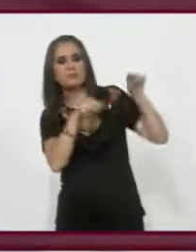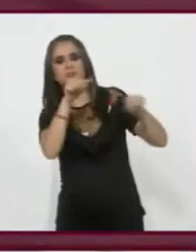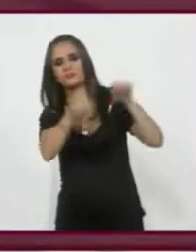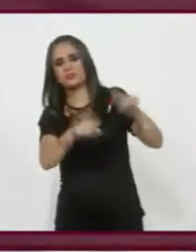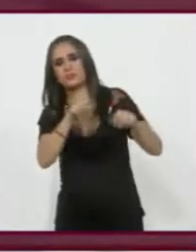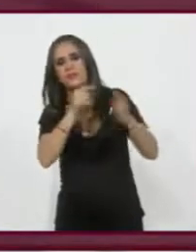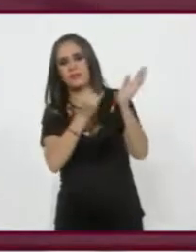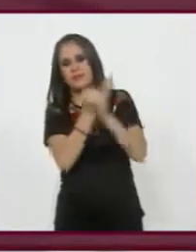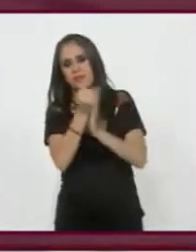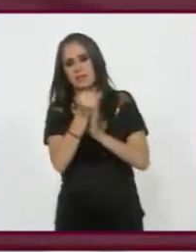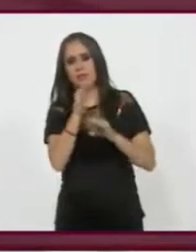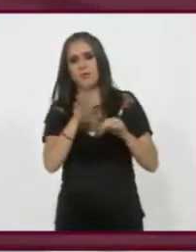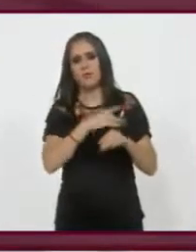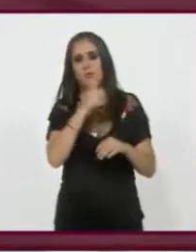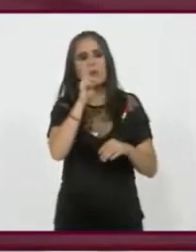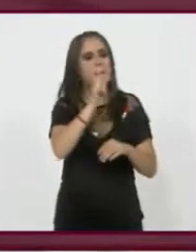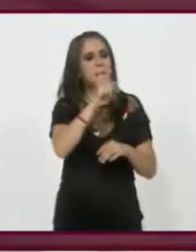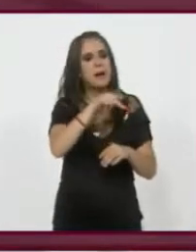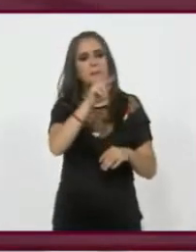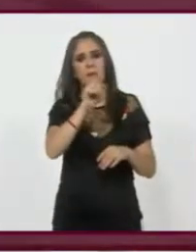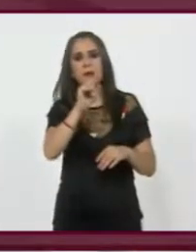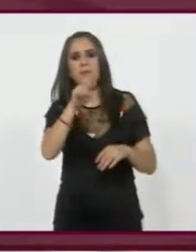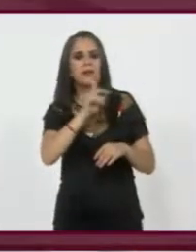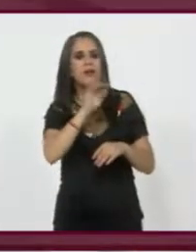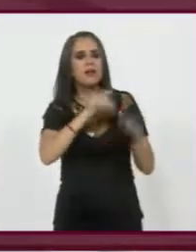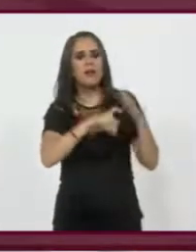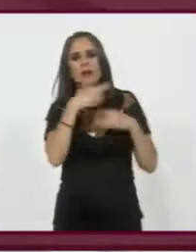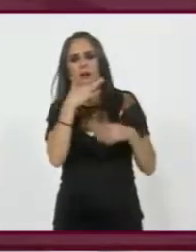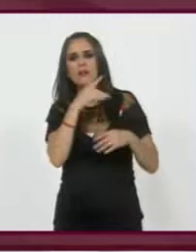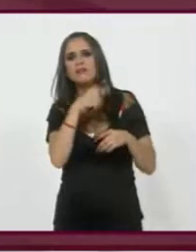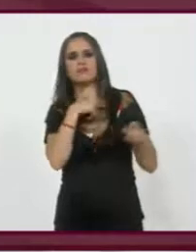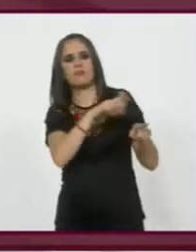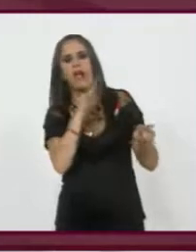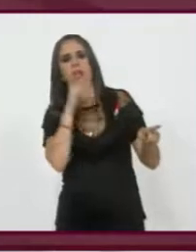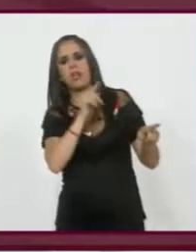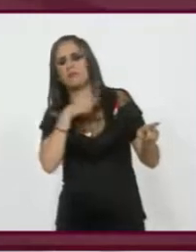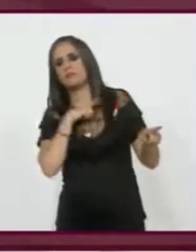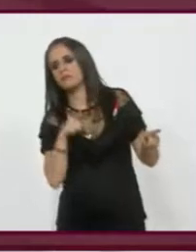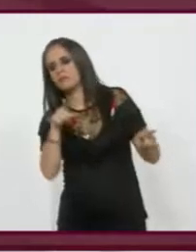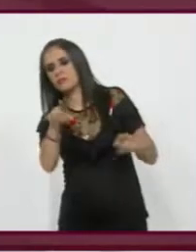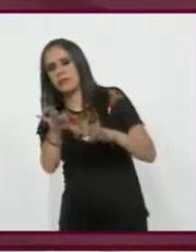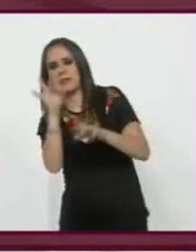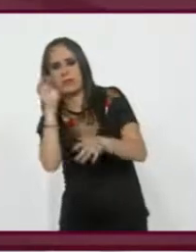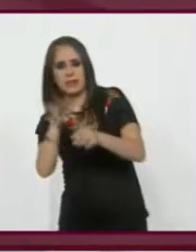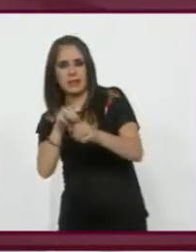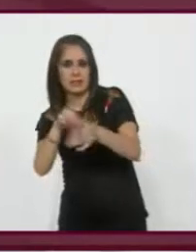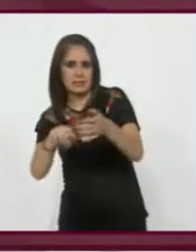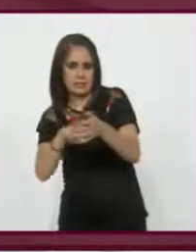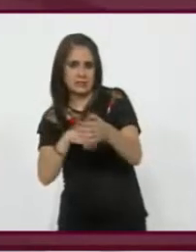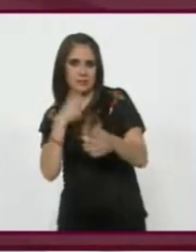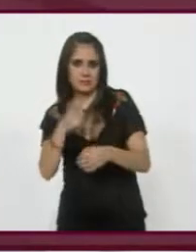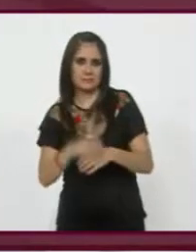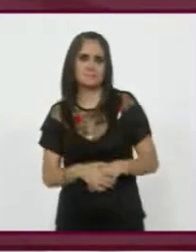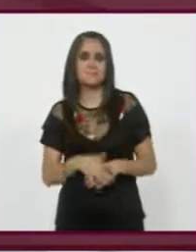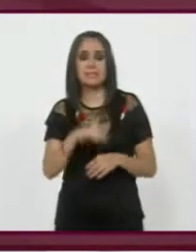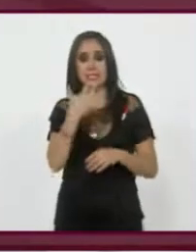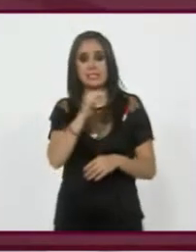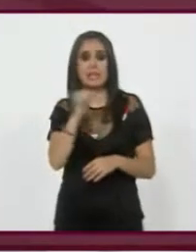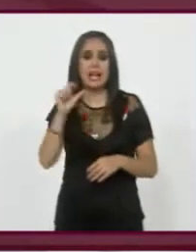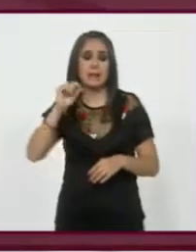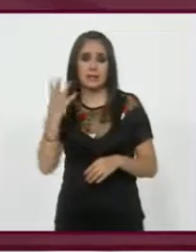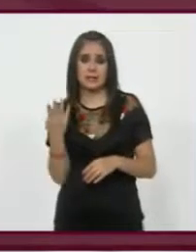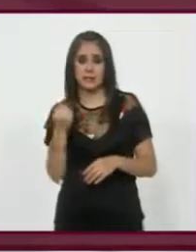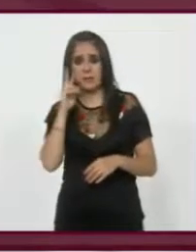porcentaje en sí mismo de este 29, que te podrá parecer una causa normal, creo que lo que importa aquí es cómo crece. Del 15 al 29. Y se